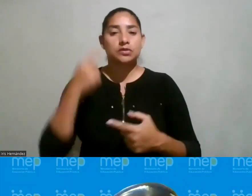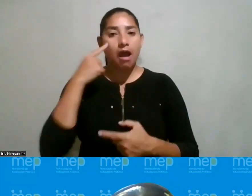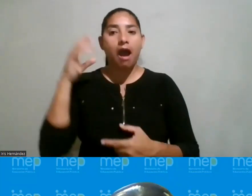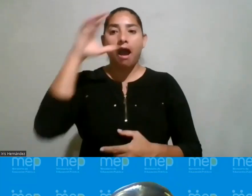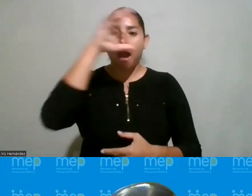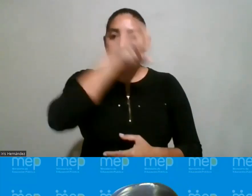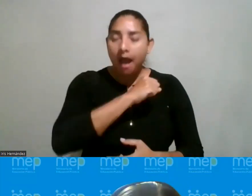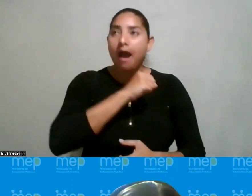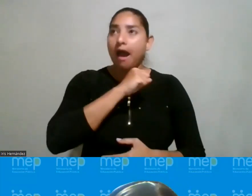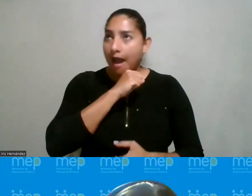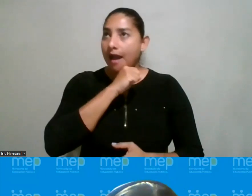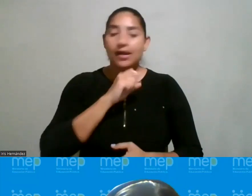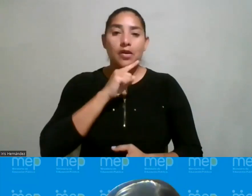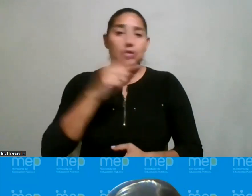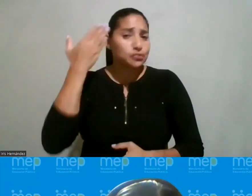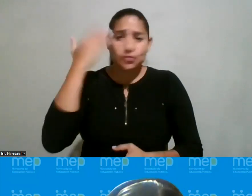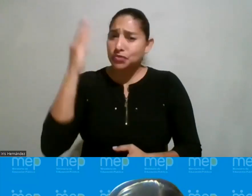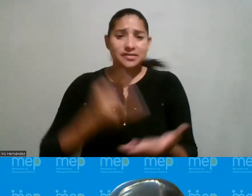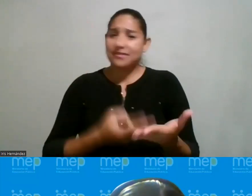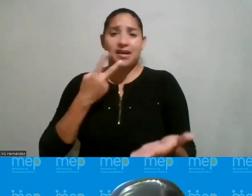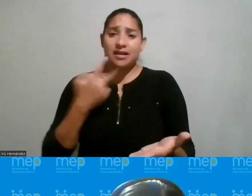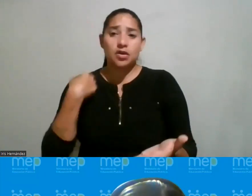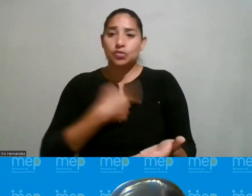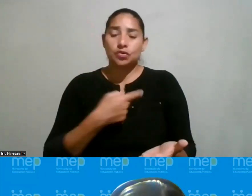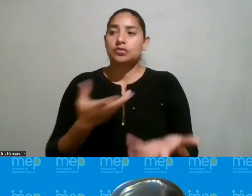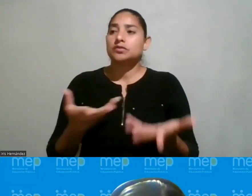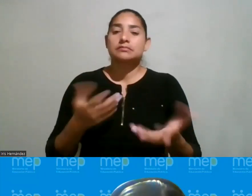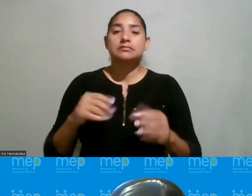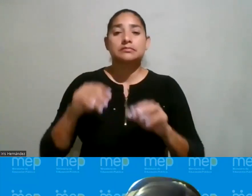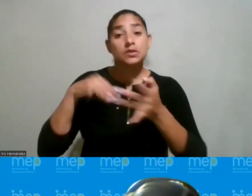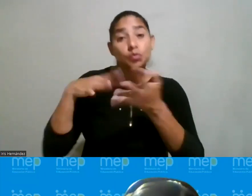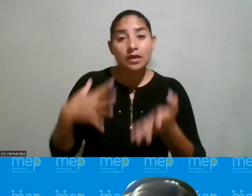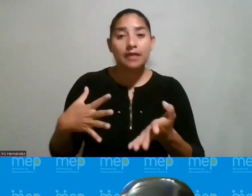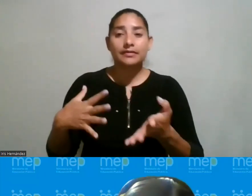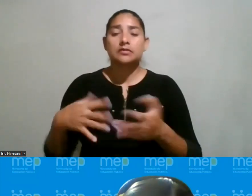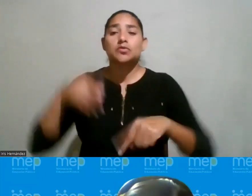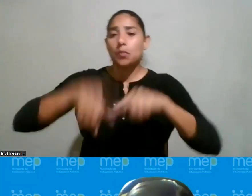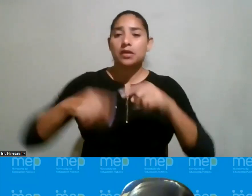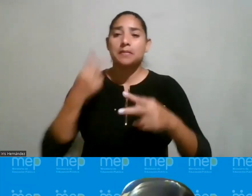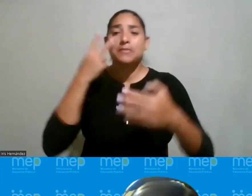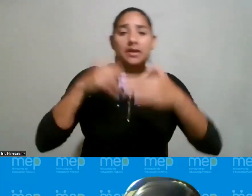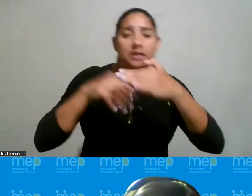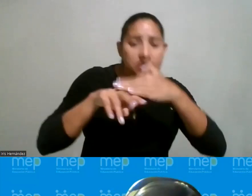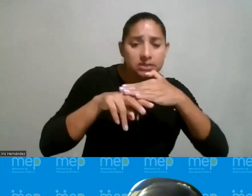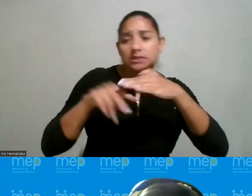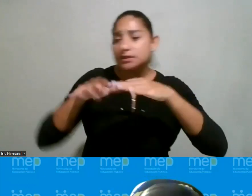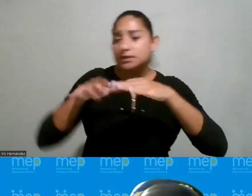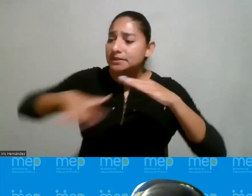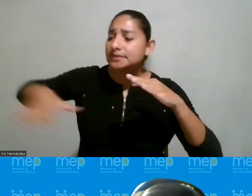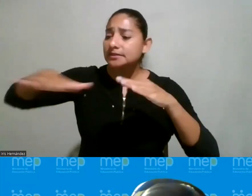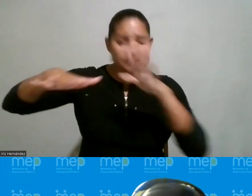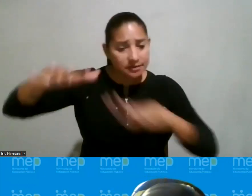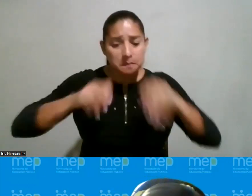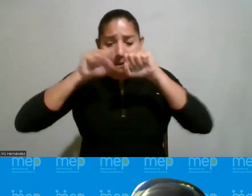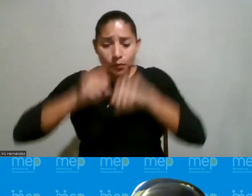compartí anteriormente lo que no se vale es que las estudiantes no puedan ver dentro de su radar ¿verdad? estas